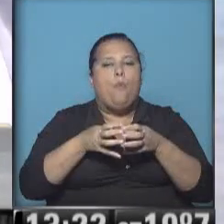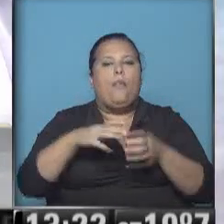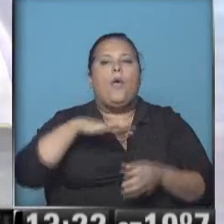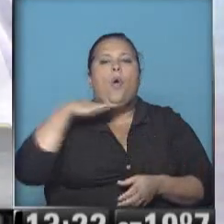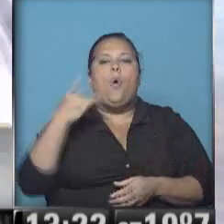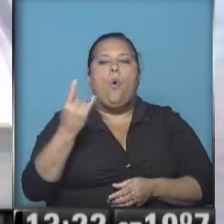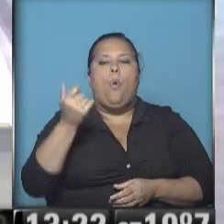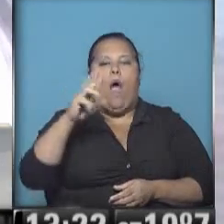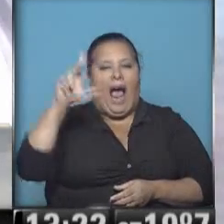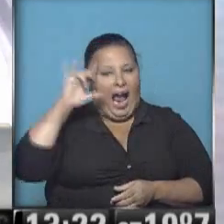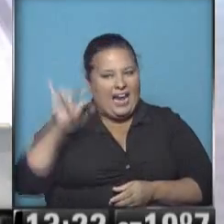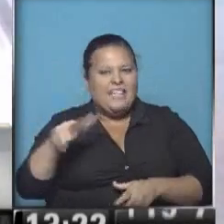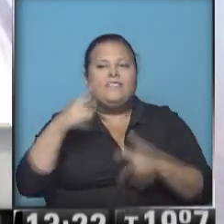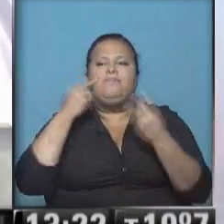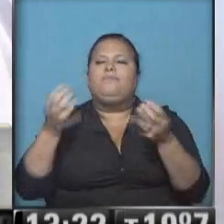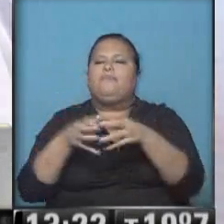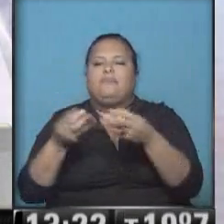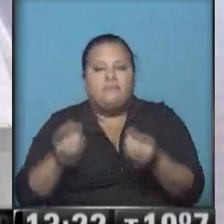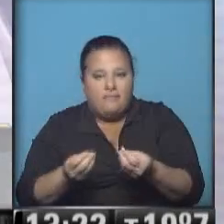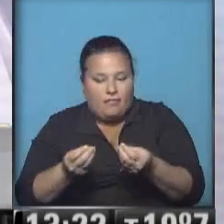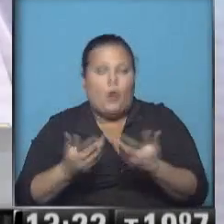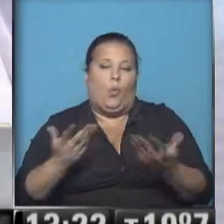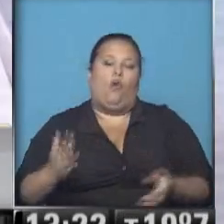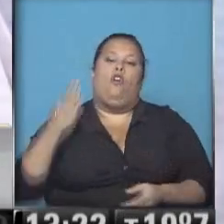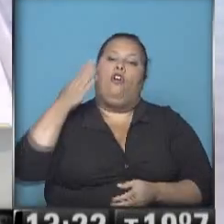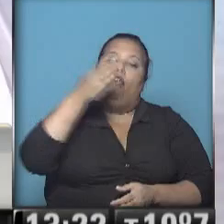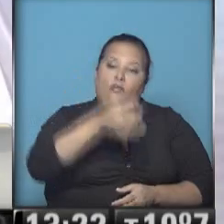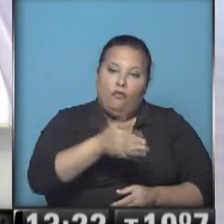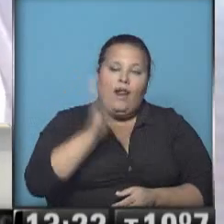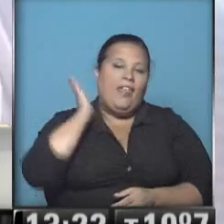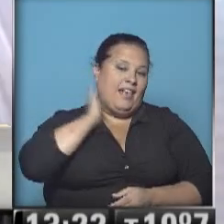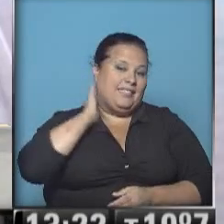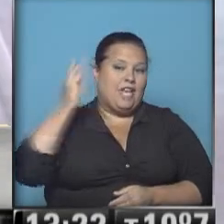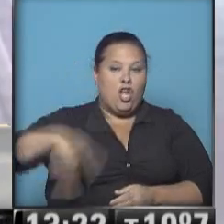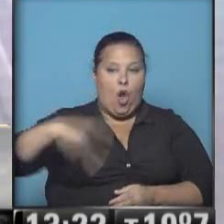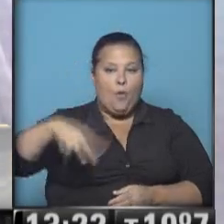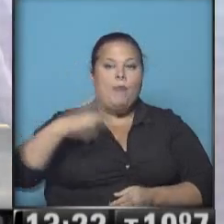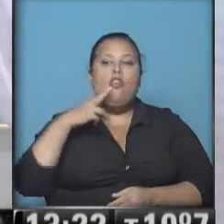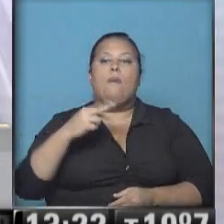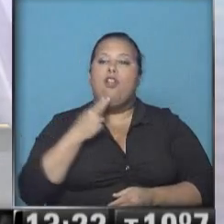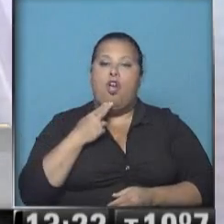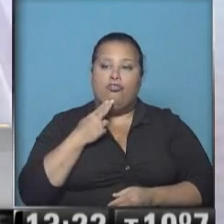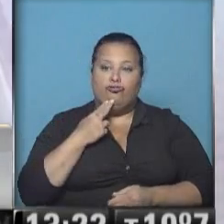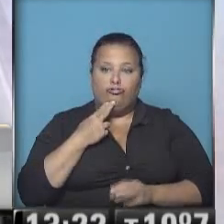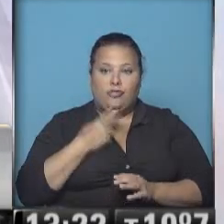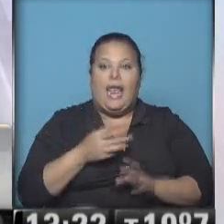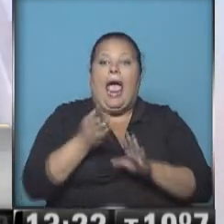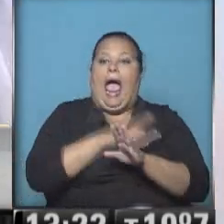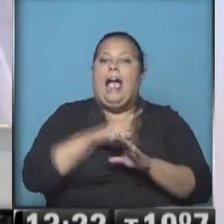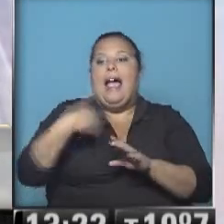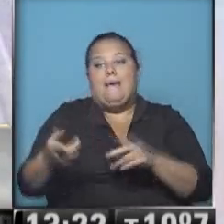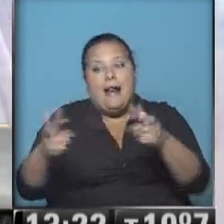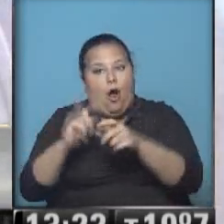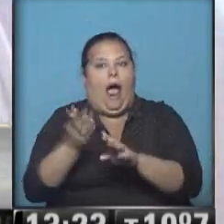Juárez. ¿Qué hicieron estos muchachos de la Banda de los Juárez? Bueno, fueron el 16 de noviembre del 2011, un día antes de que se reunieran 30